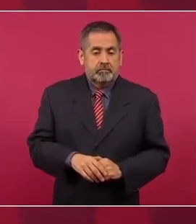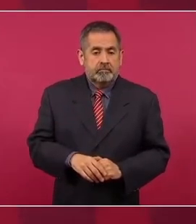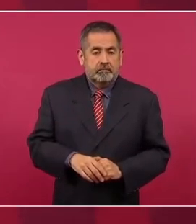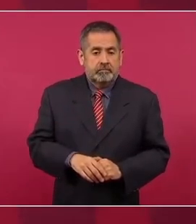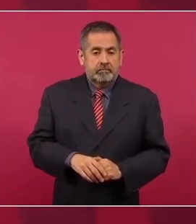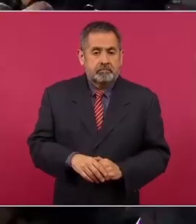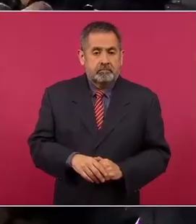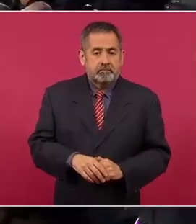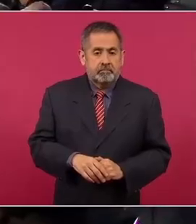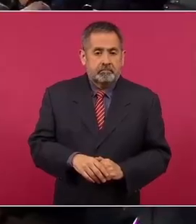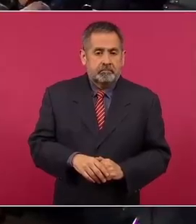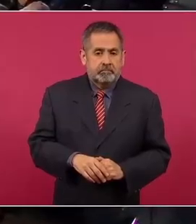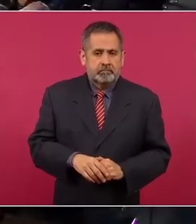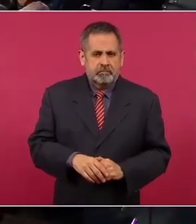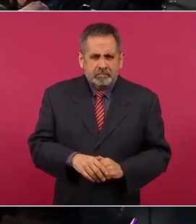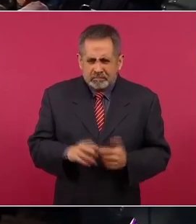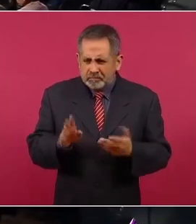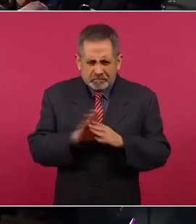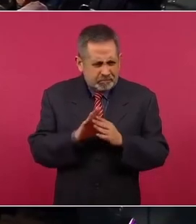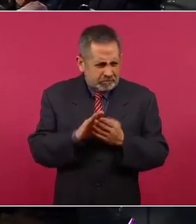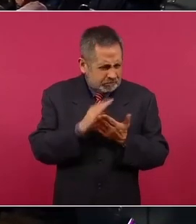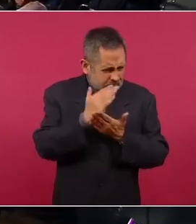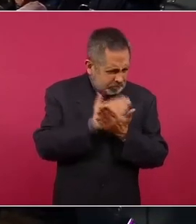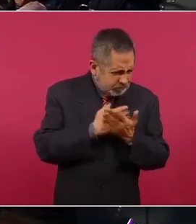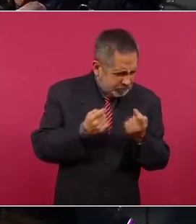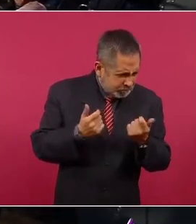¿Cómo van a haber menos boletas?